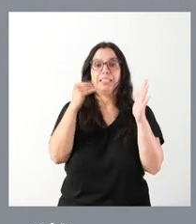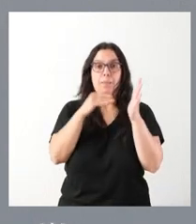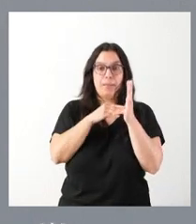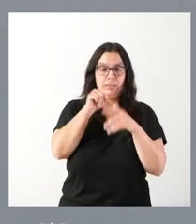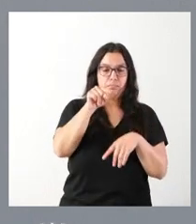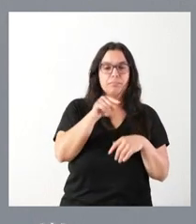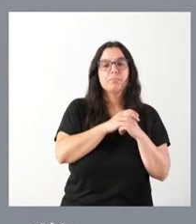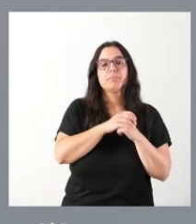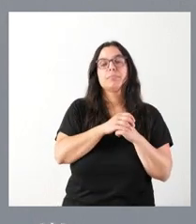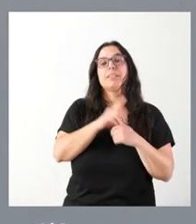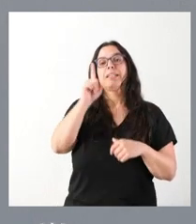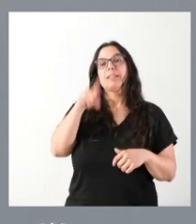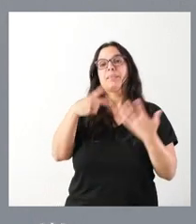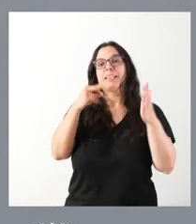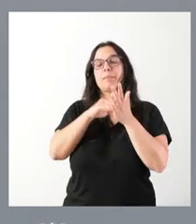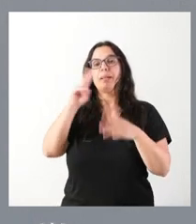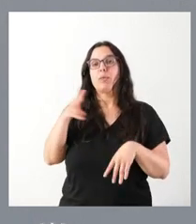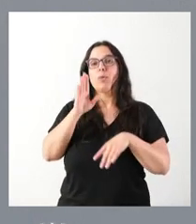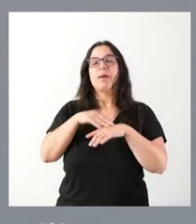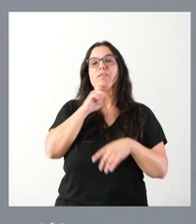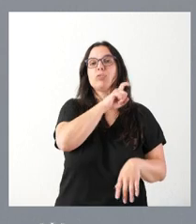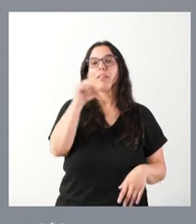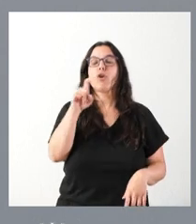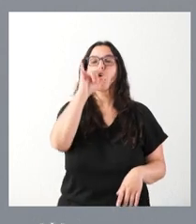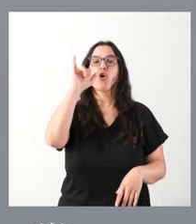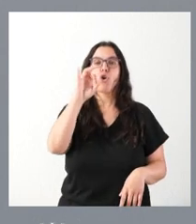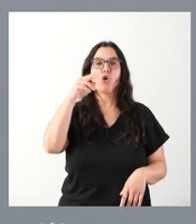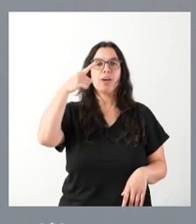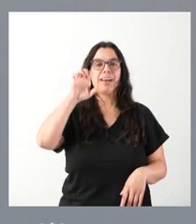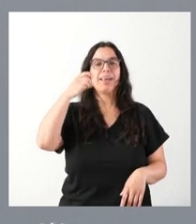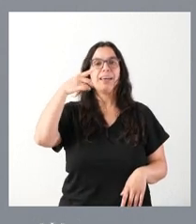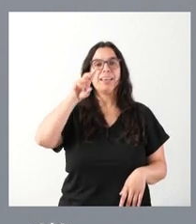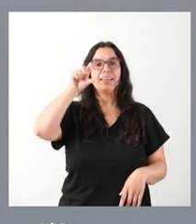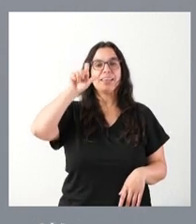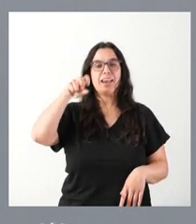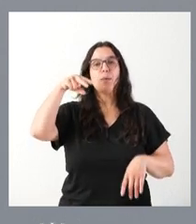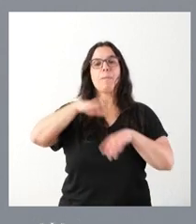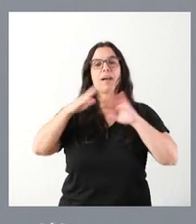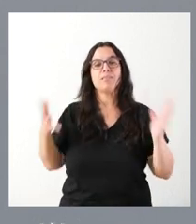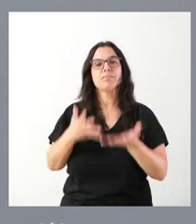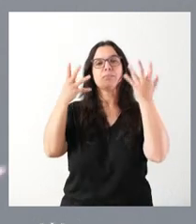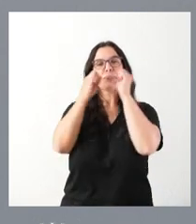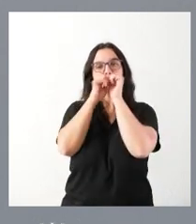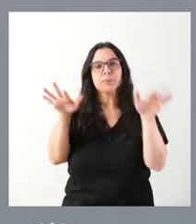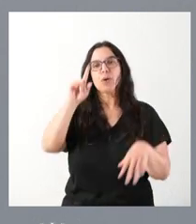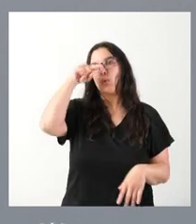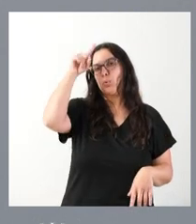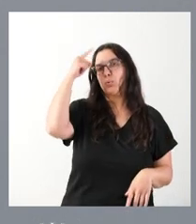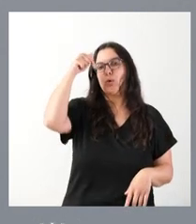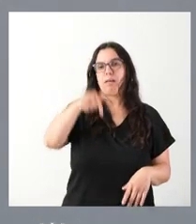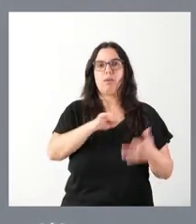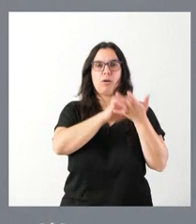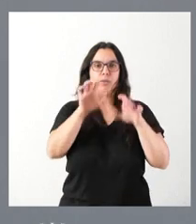Atapuerca y 70.000 euros para la Fundación Jorge Guillén para el funcionamiento, el fomento y la difusión de la cultura en nuestra